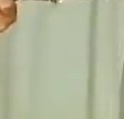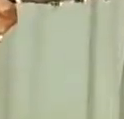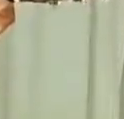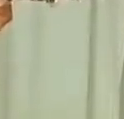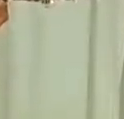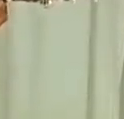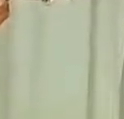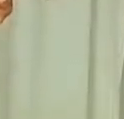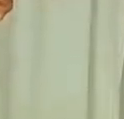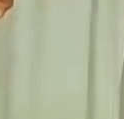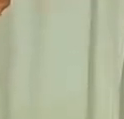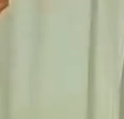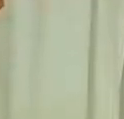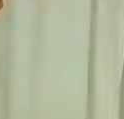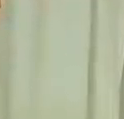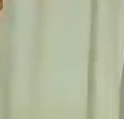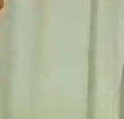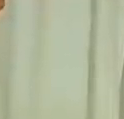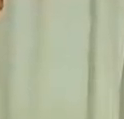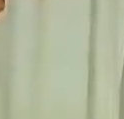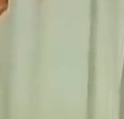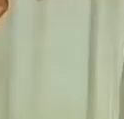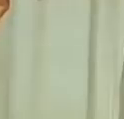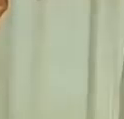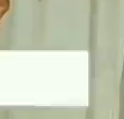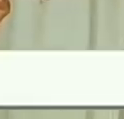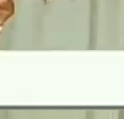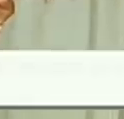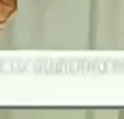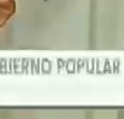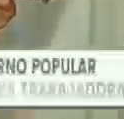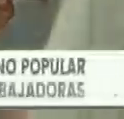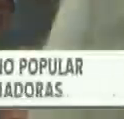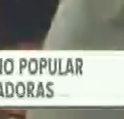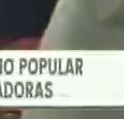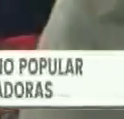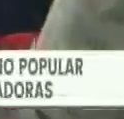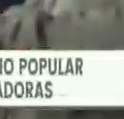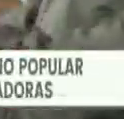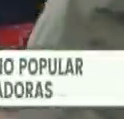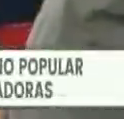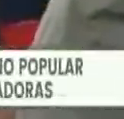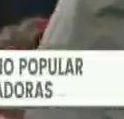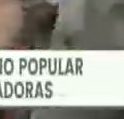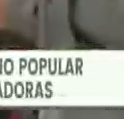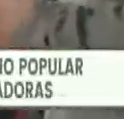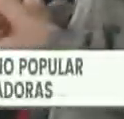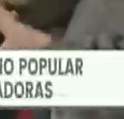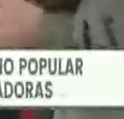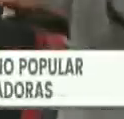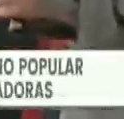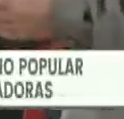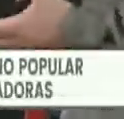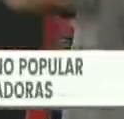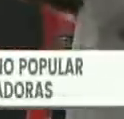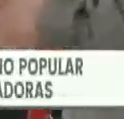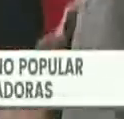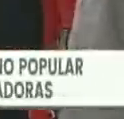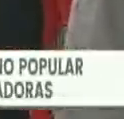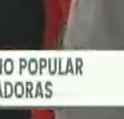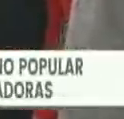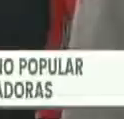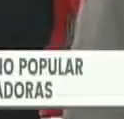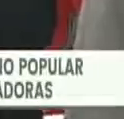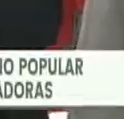del salario y seguridad social que han sido blanco de la guerra multiforme imperialista puesta en marcha desde la Casa